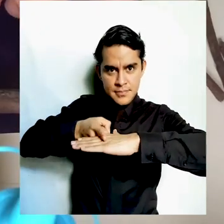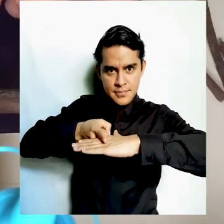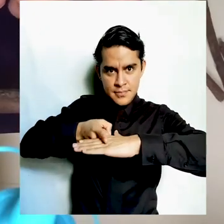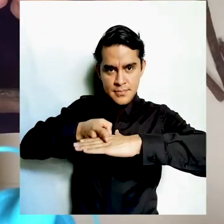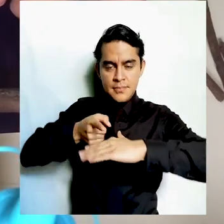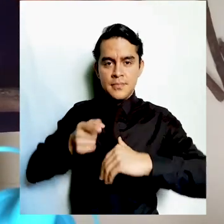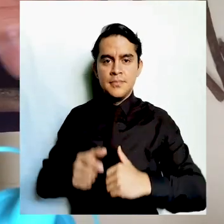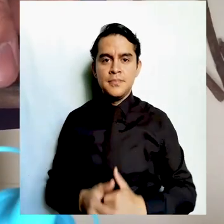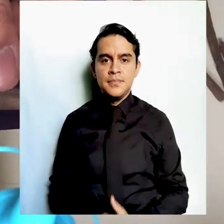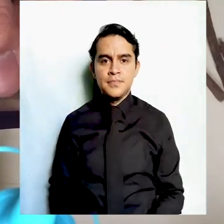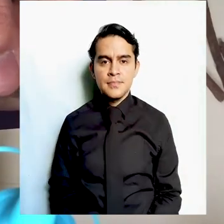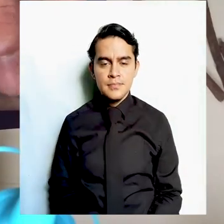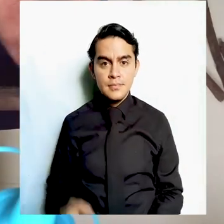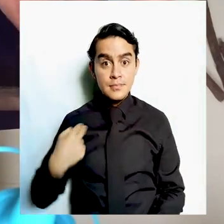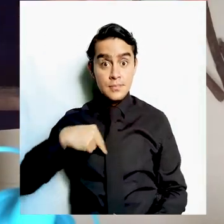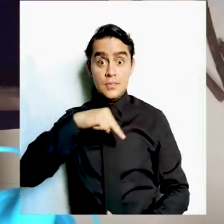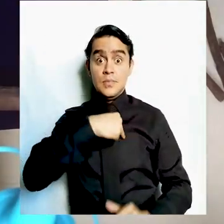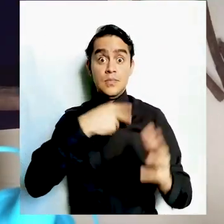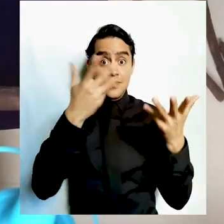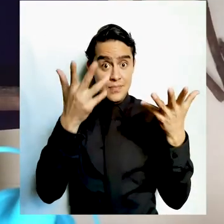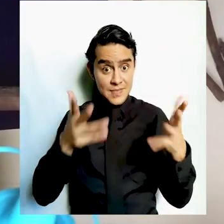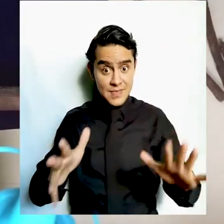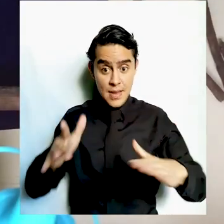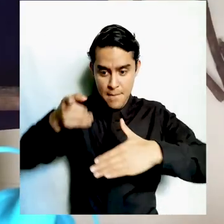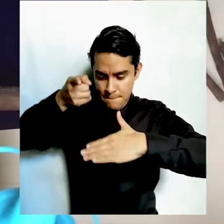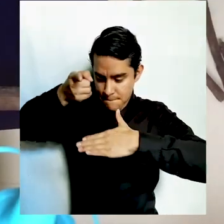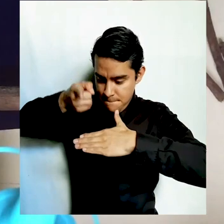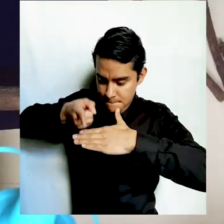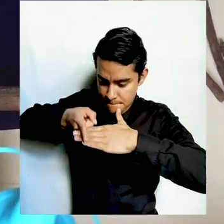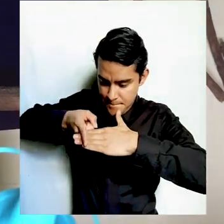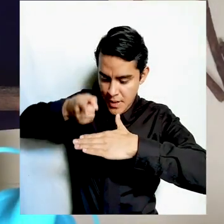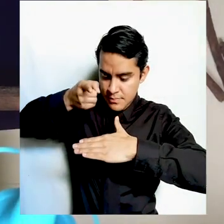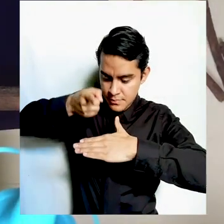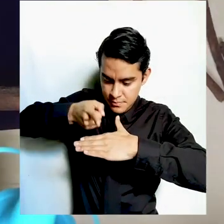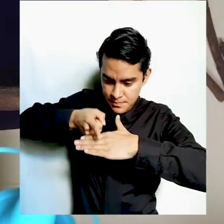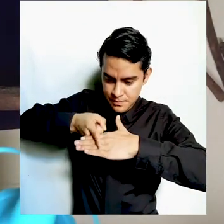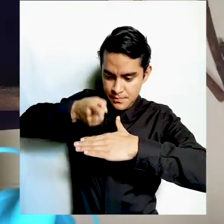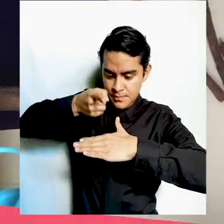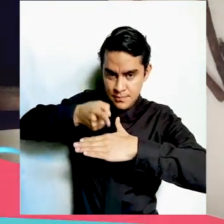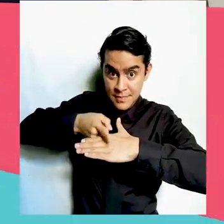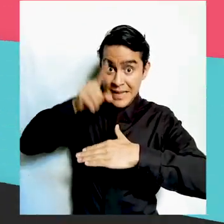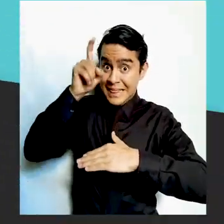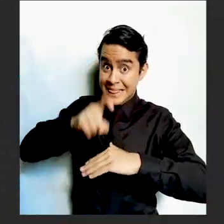cuando vayas a pegar las ramitas presión a las levemente